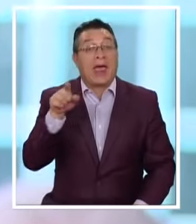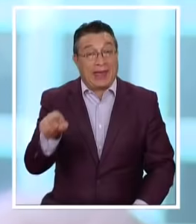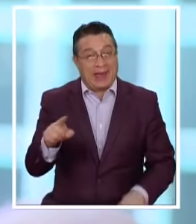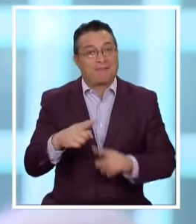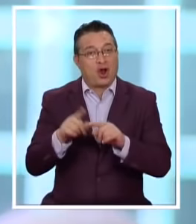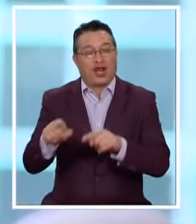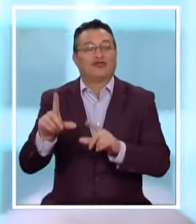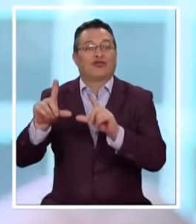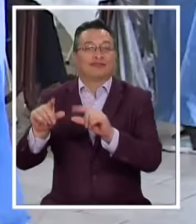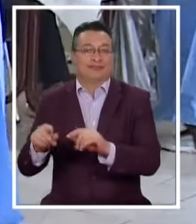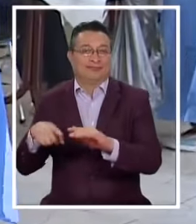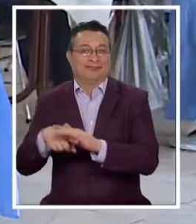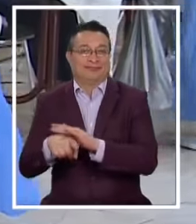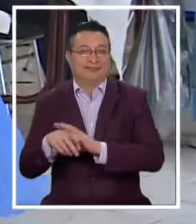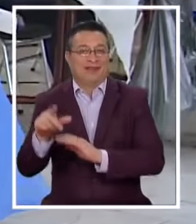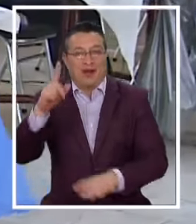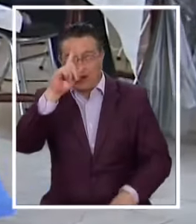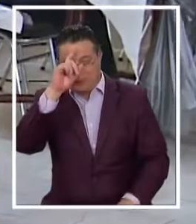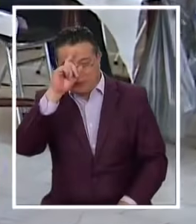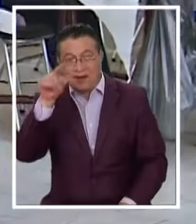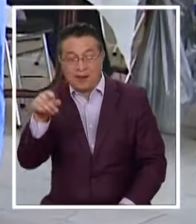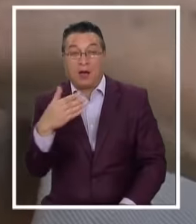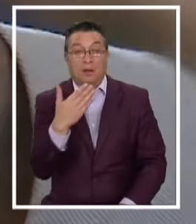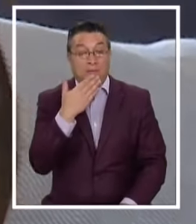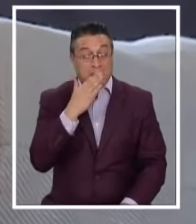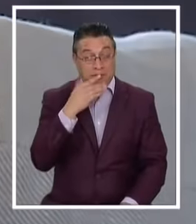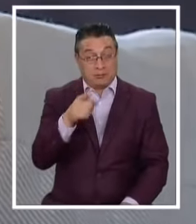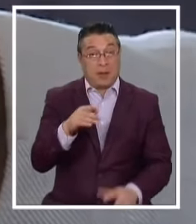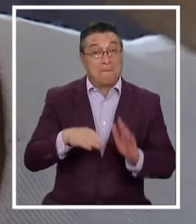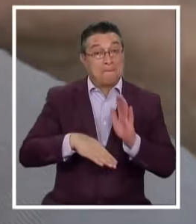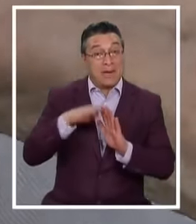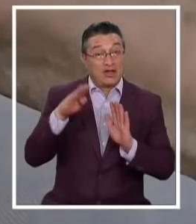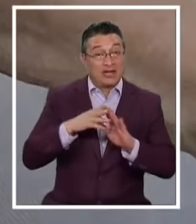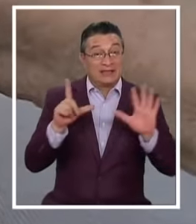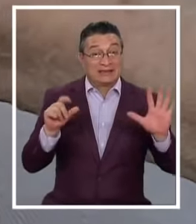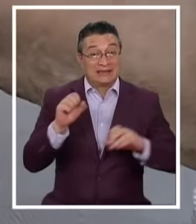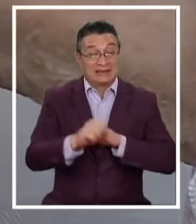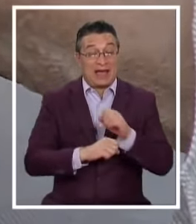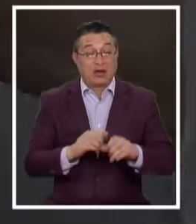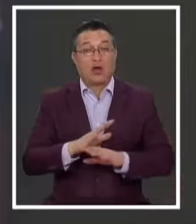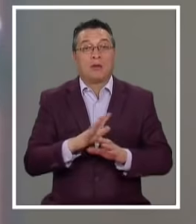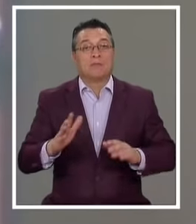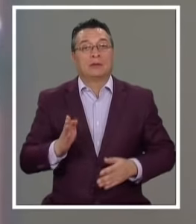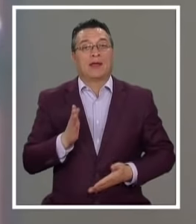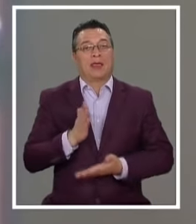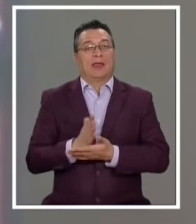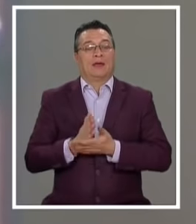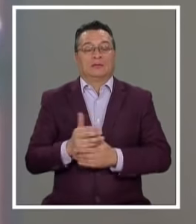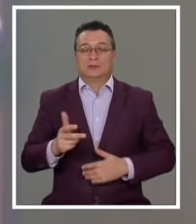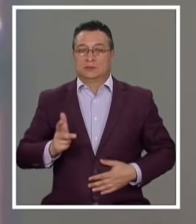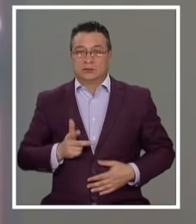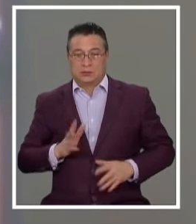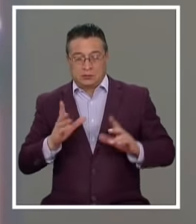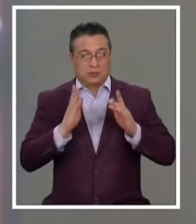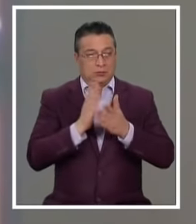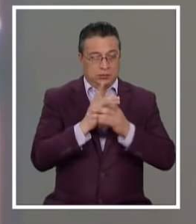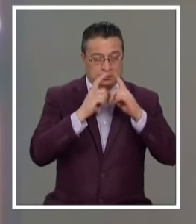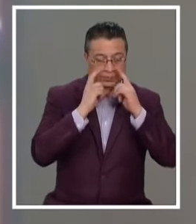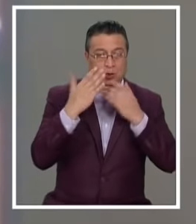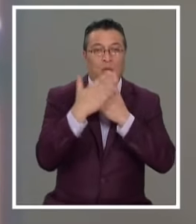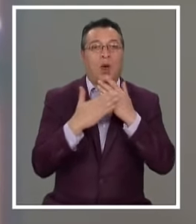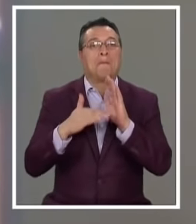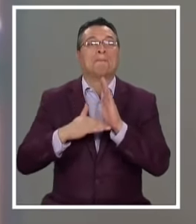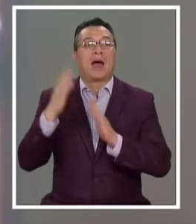incidiendo Pero además Advierte los especialistas Los mayores de 70 Se comportan distinto Mantienen Las medidas de higiene